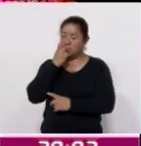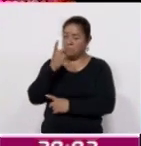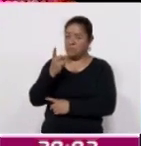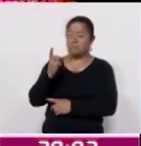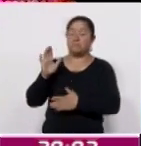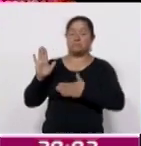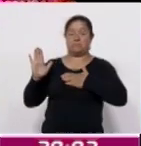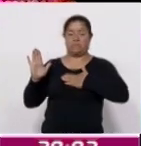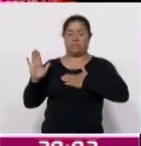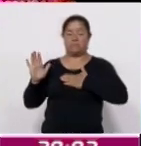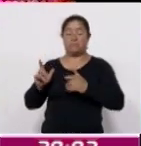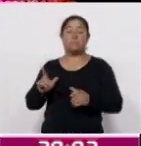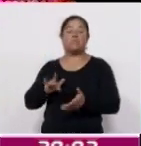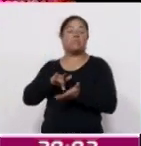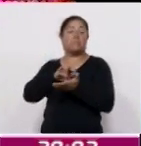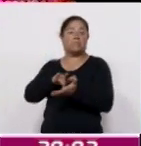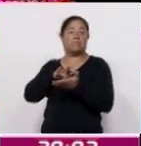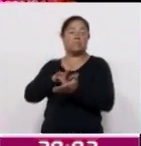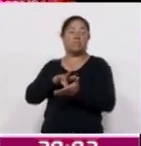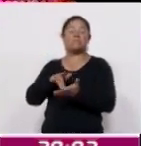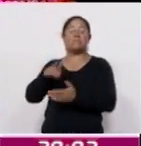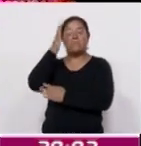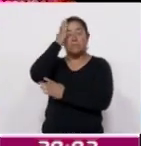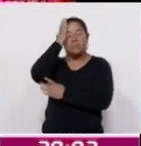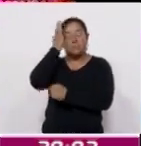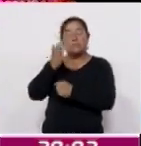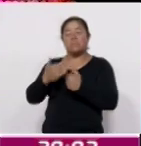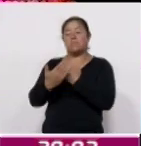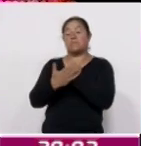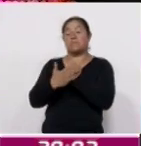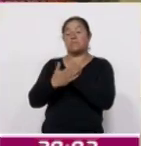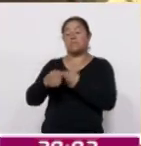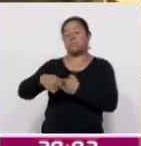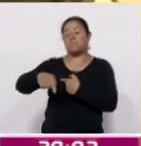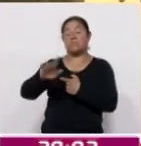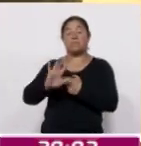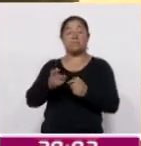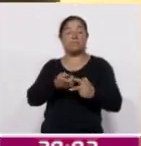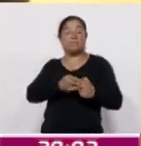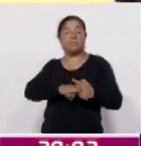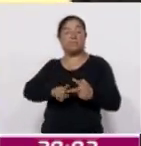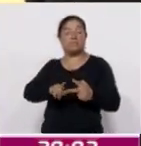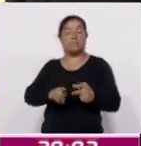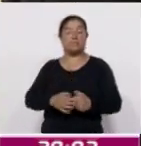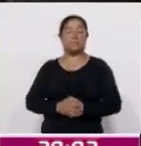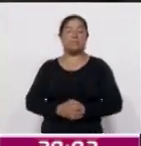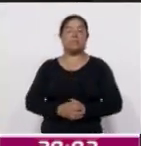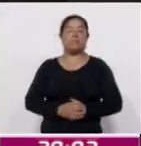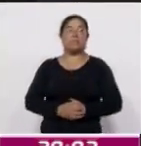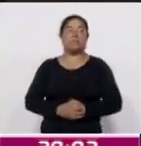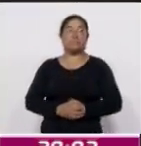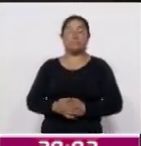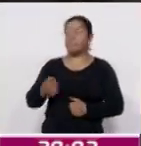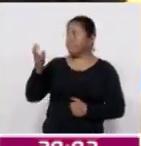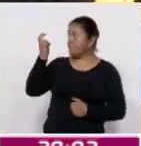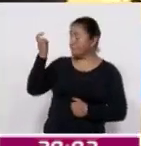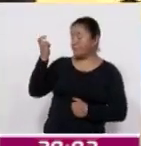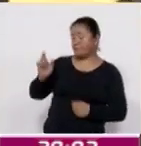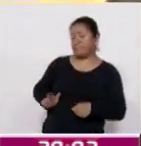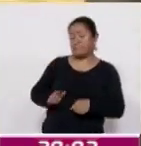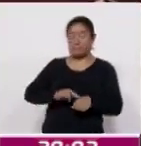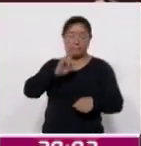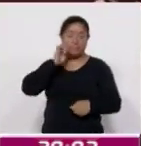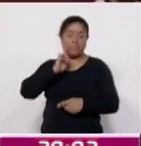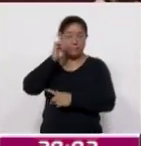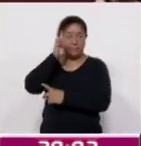de apoyar a las autoridades que iniciarán funciones próximamente. La gobernadora del Estado, Lorena Cuellar